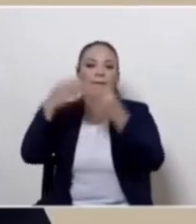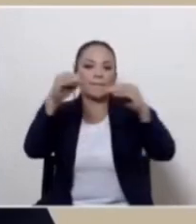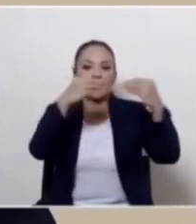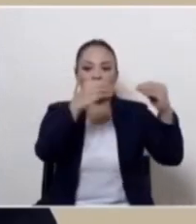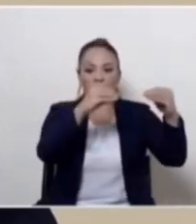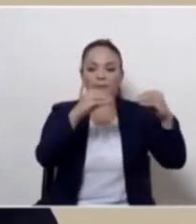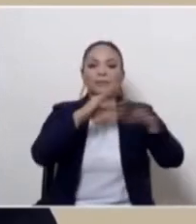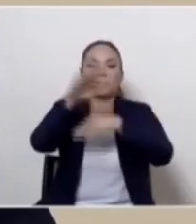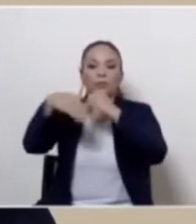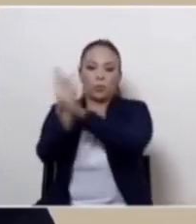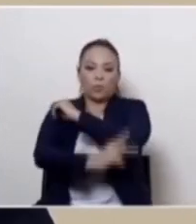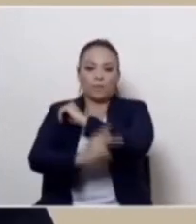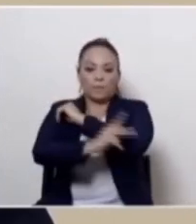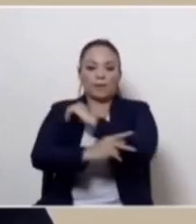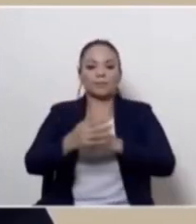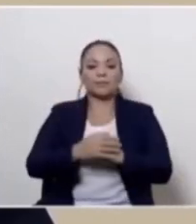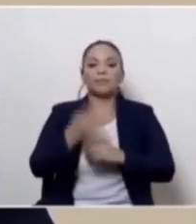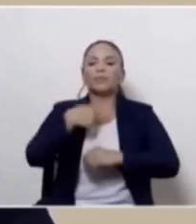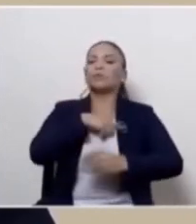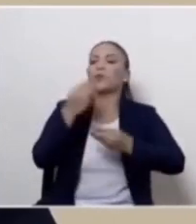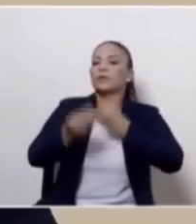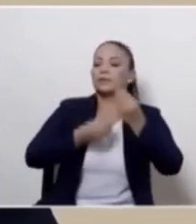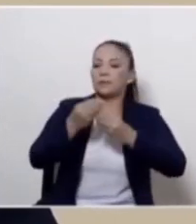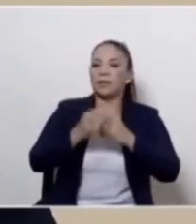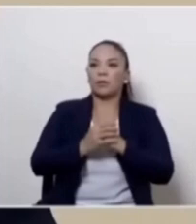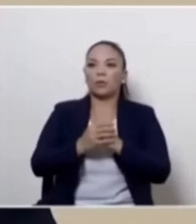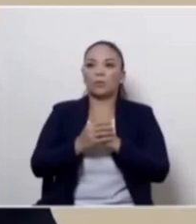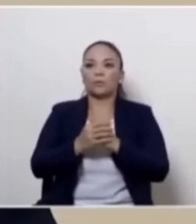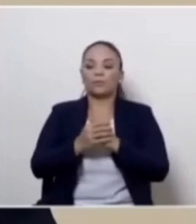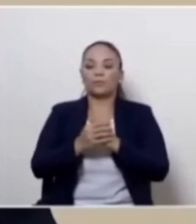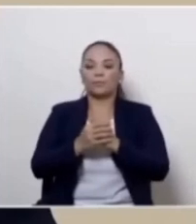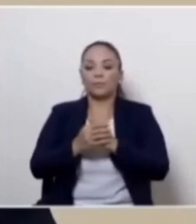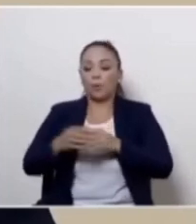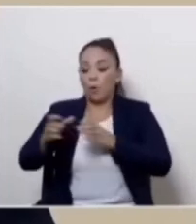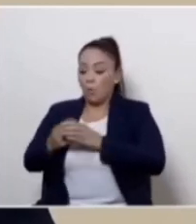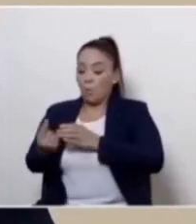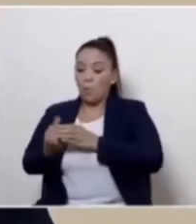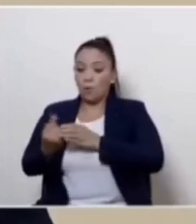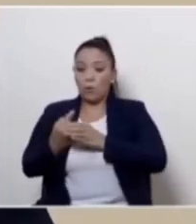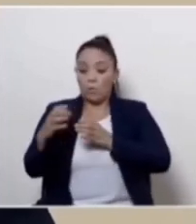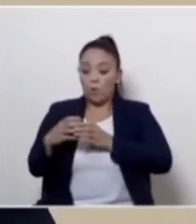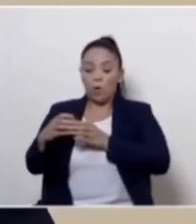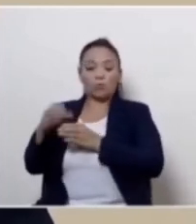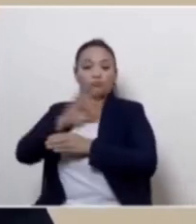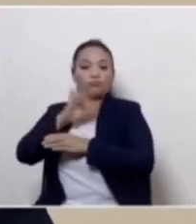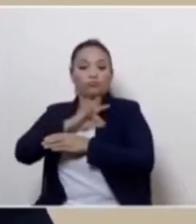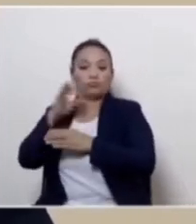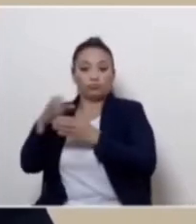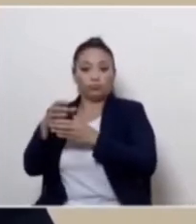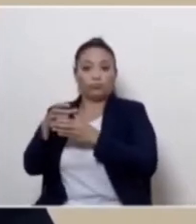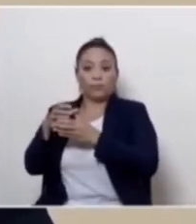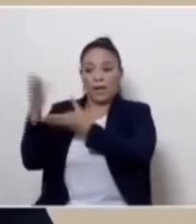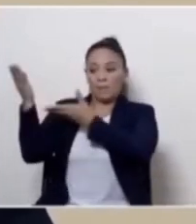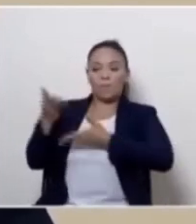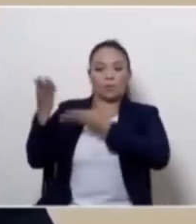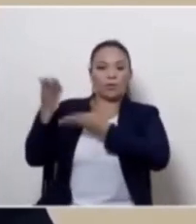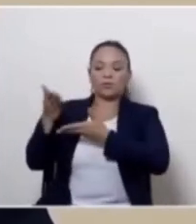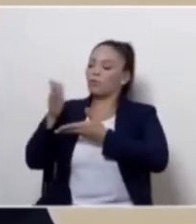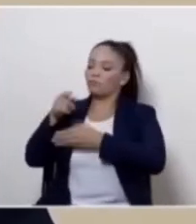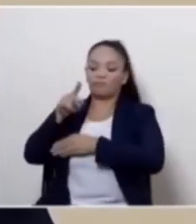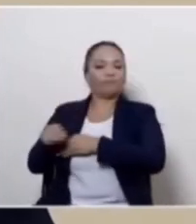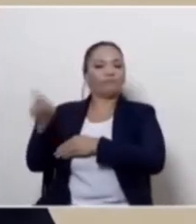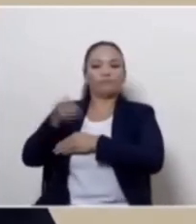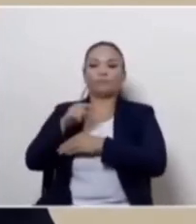Lo que estamos haciendo es quitando los monopolios de importación. En Costa Rica en este